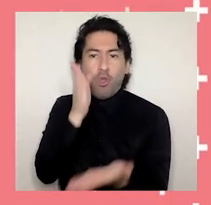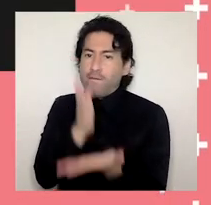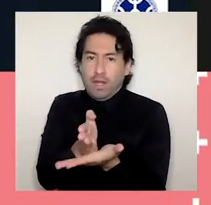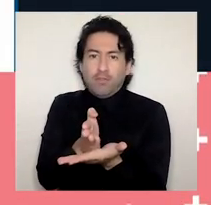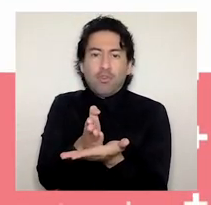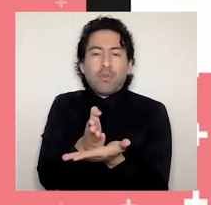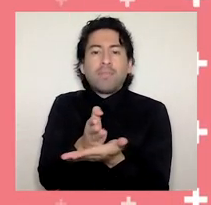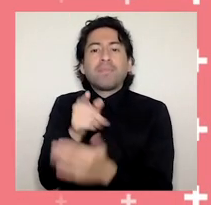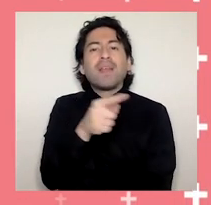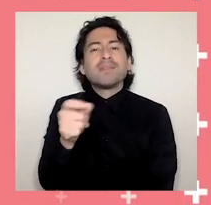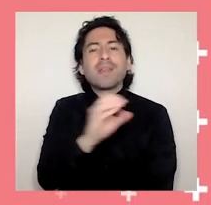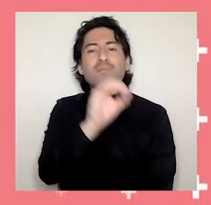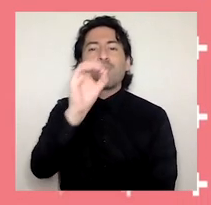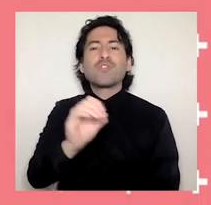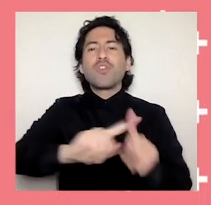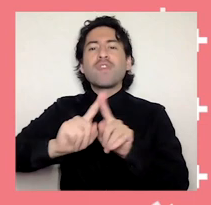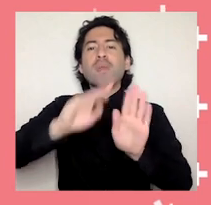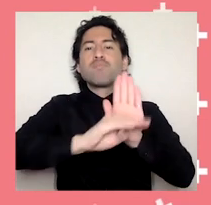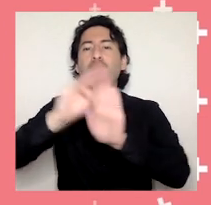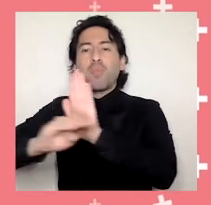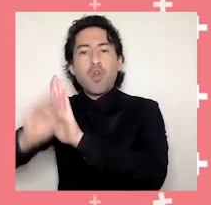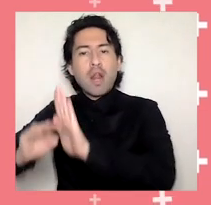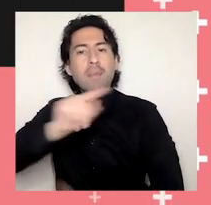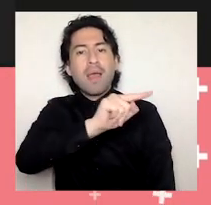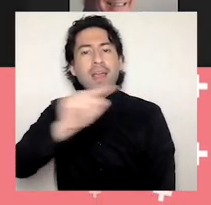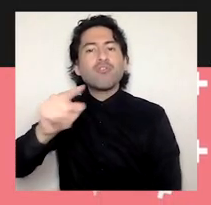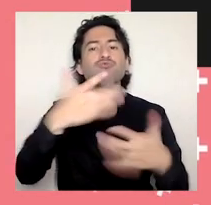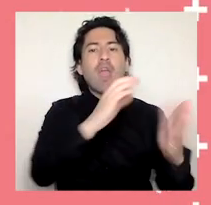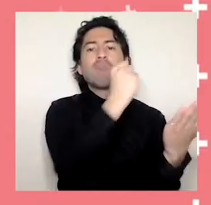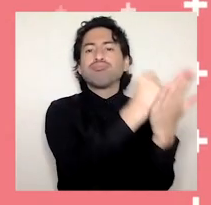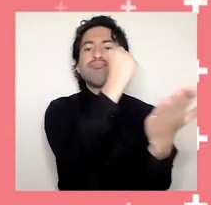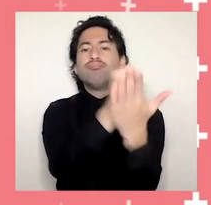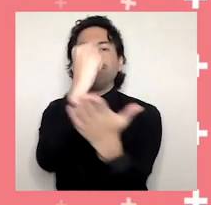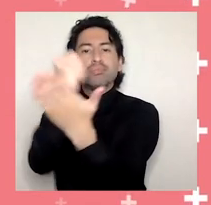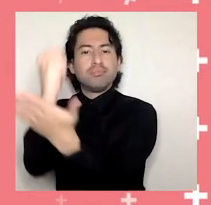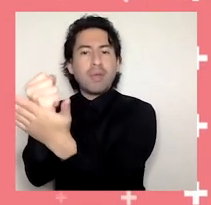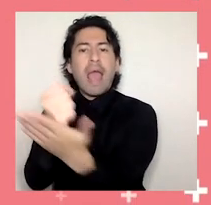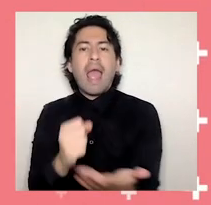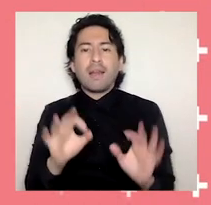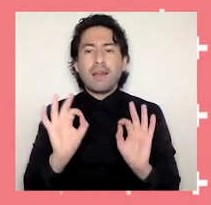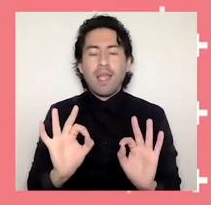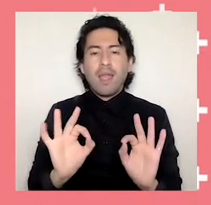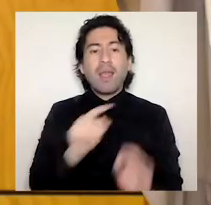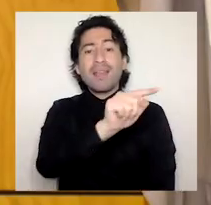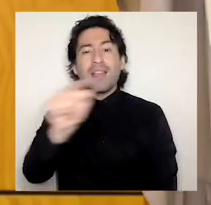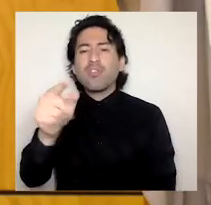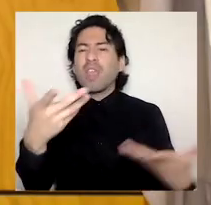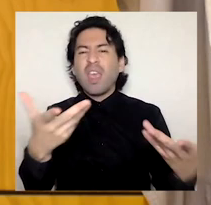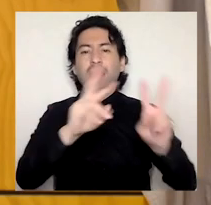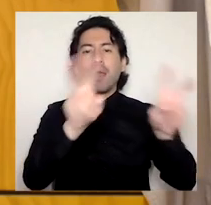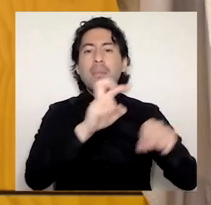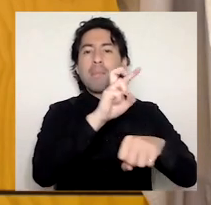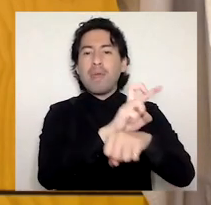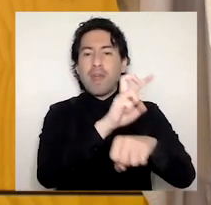el 100% de programas de pregrado obligatorios acreditados, que corresponden al área de las pedagogías. Se